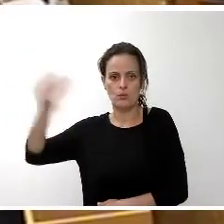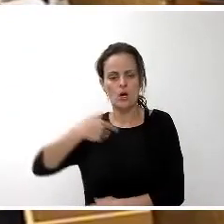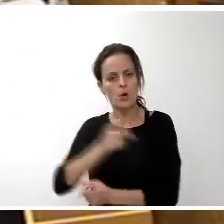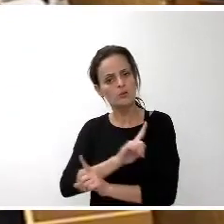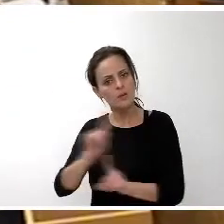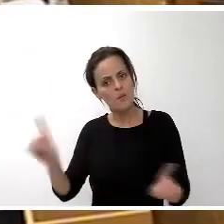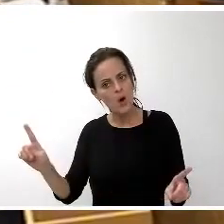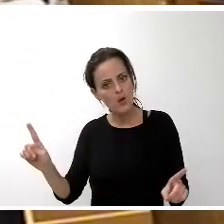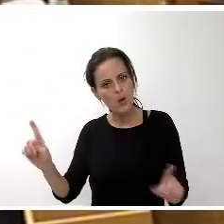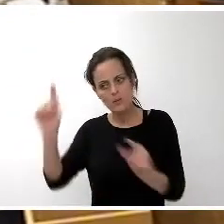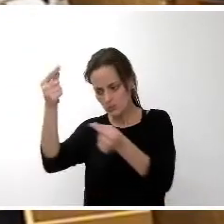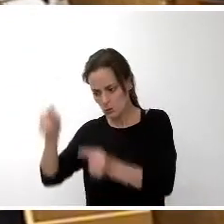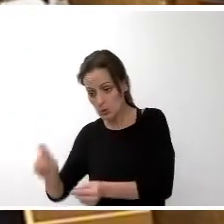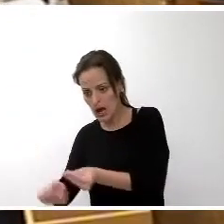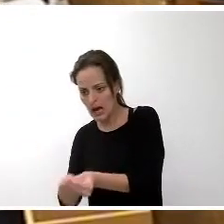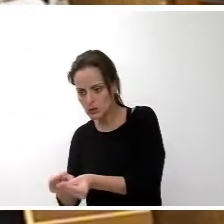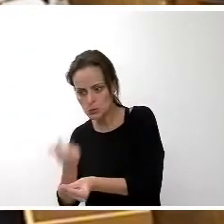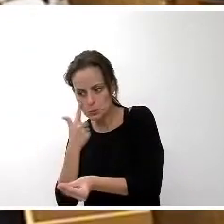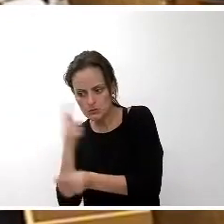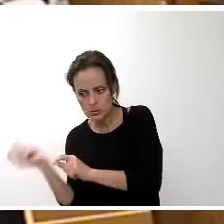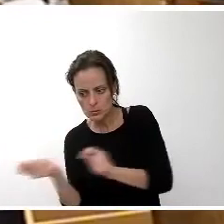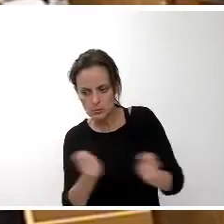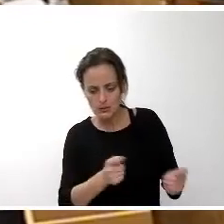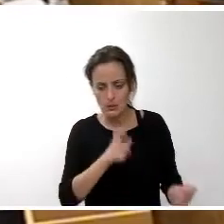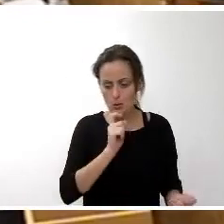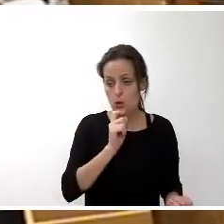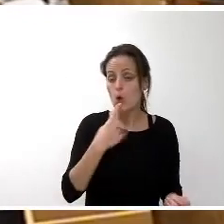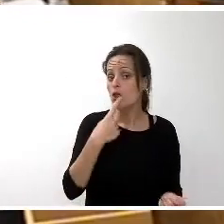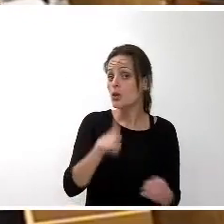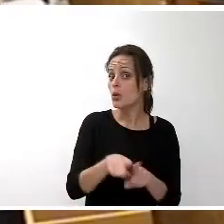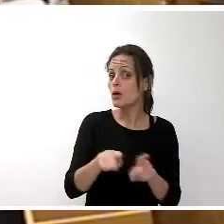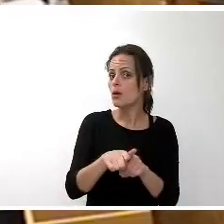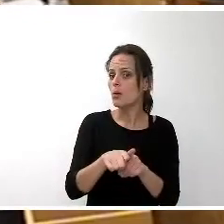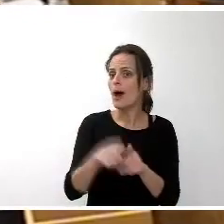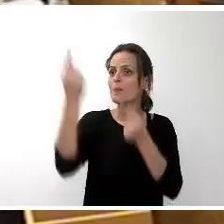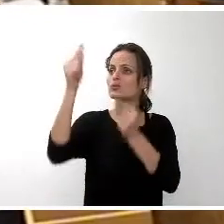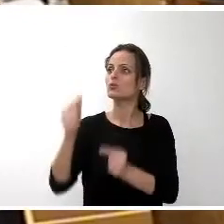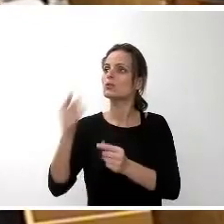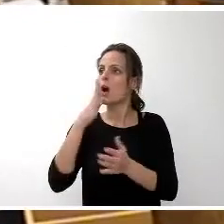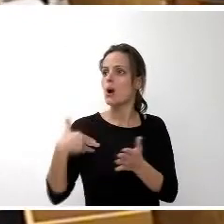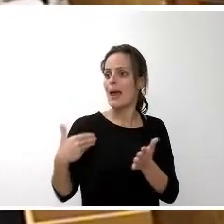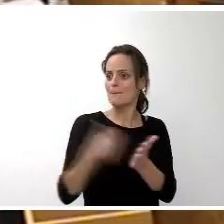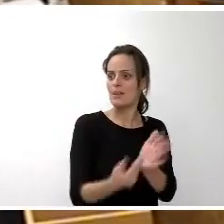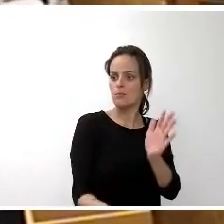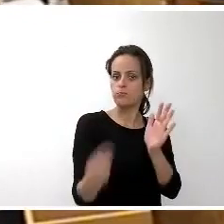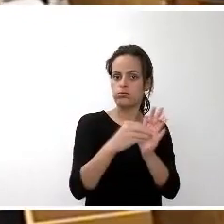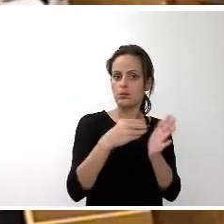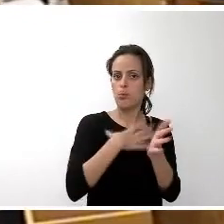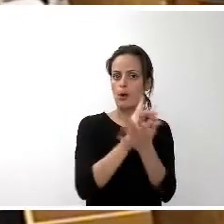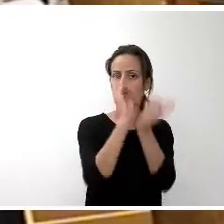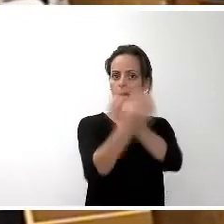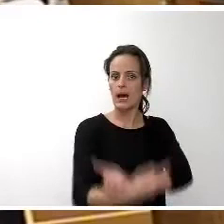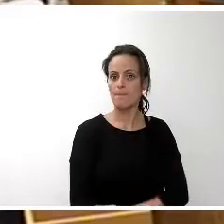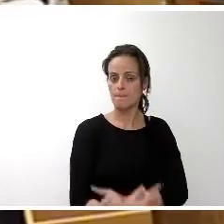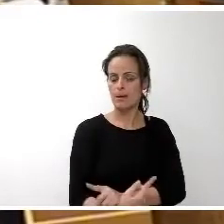presupuesto yo no las he encontrado no digo que que se enmienda el presupuesto y aparezcan en los próximos días oye a lo mejor resulta que cambia pero